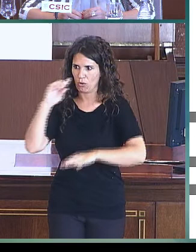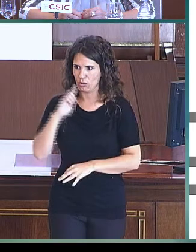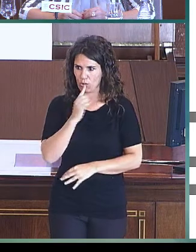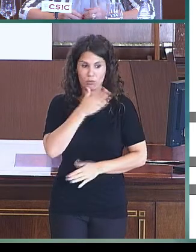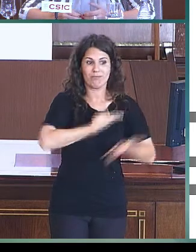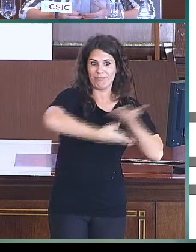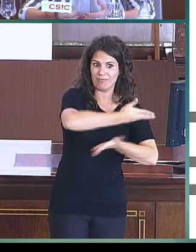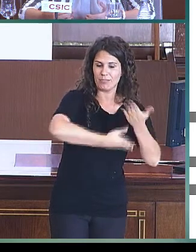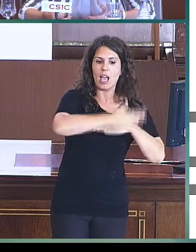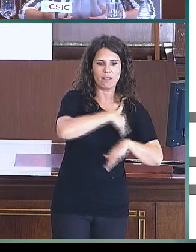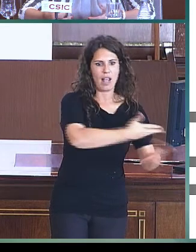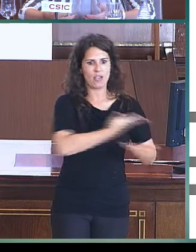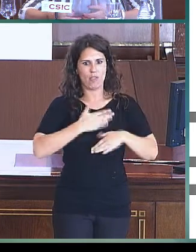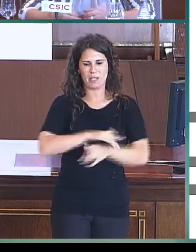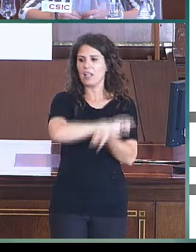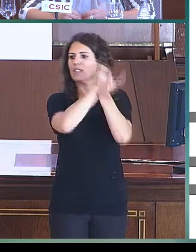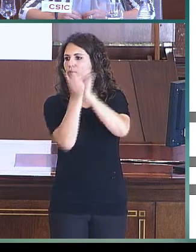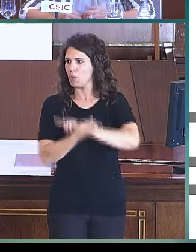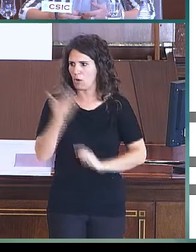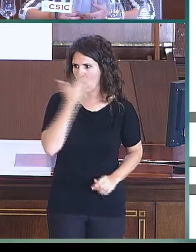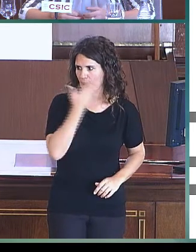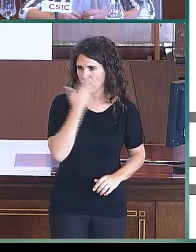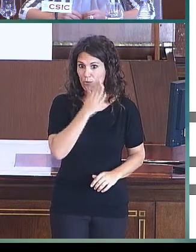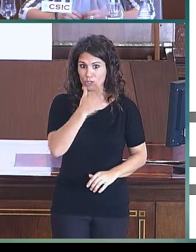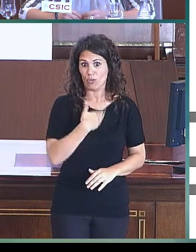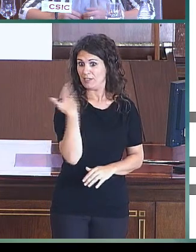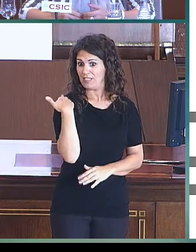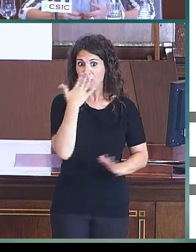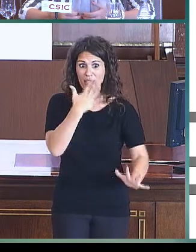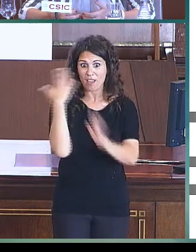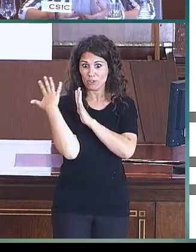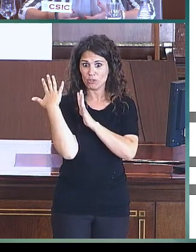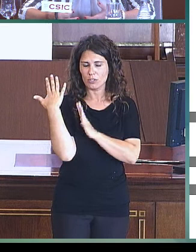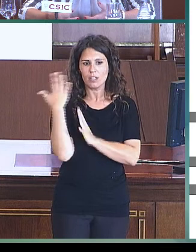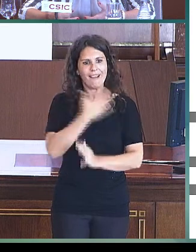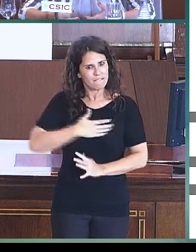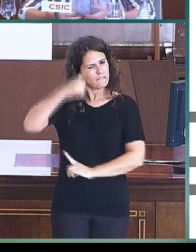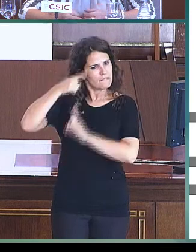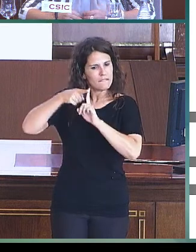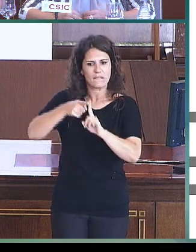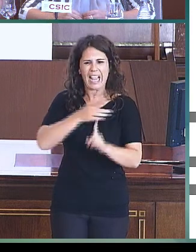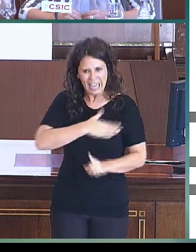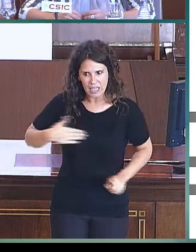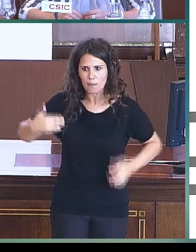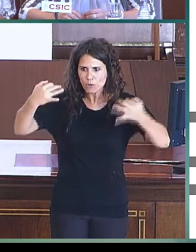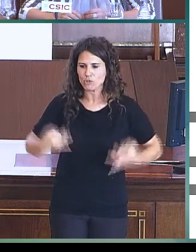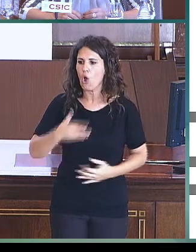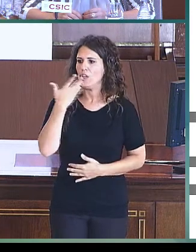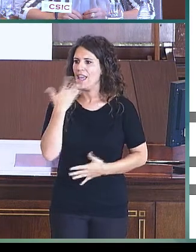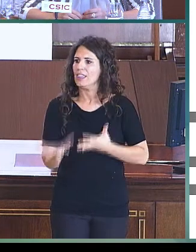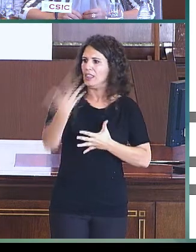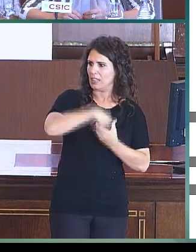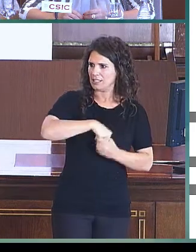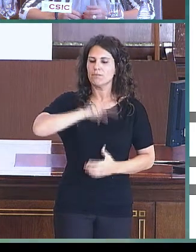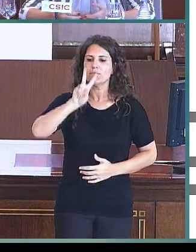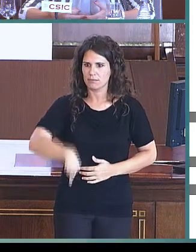el cole. Y, bueno, pues entonces, hace diez años, la intención era que queríamos incluir a los oyentes en